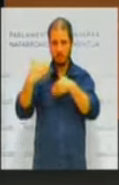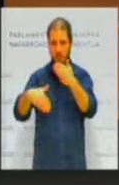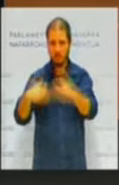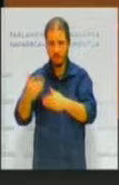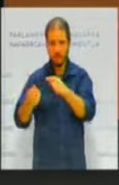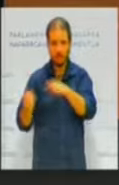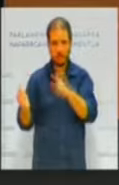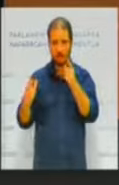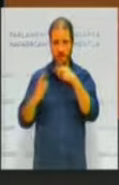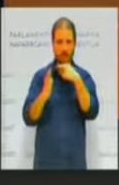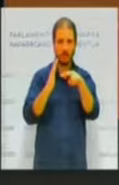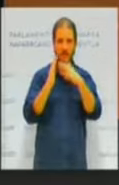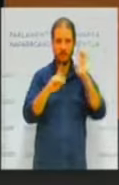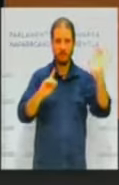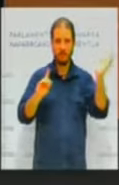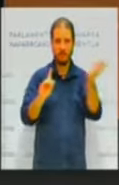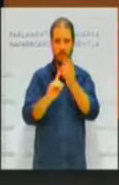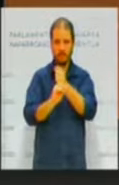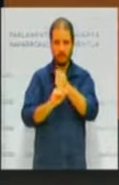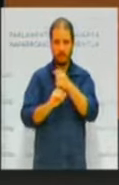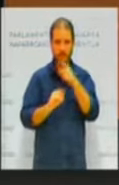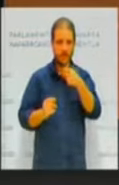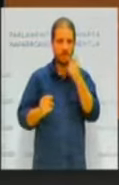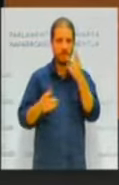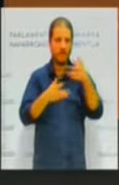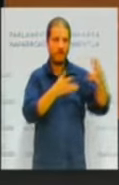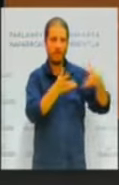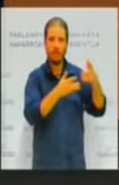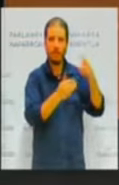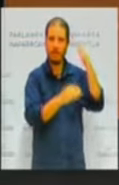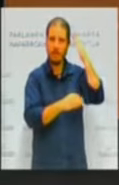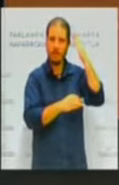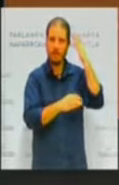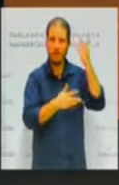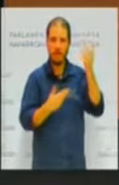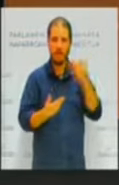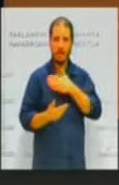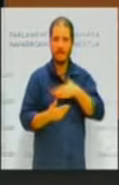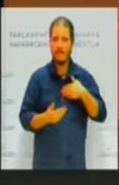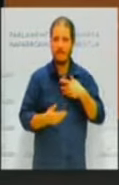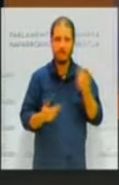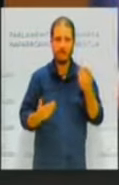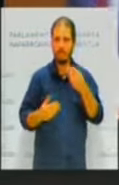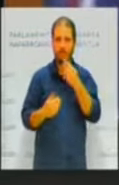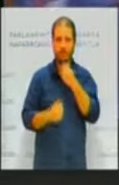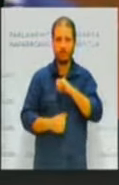transparencia que necesitan, demandan y se merecen los ciudadanos de esta comunidad. Muchas gracias. Gracias.